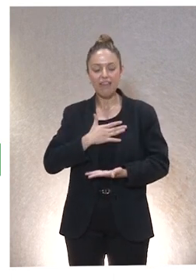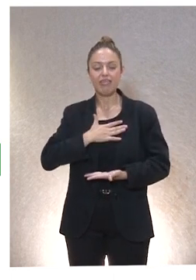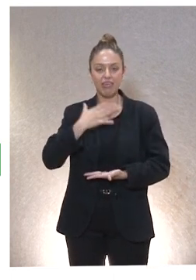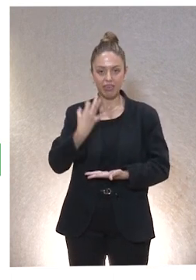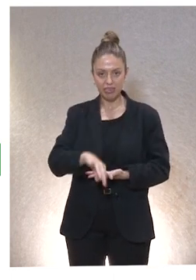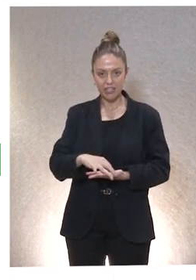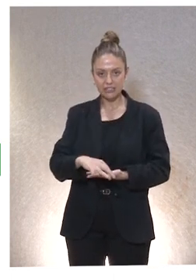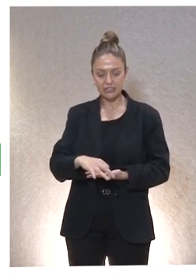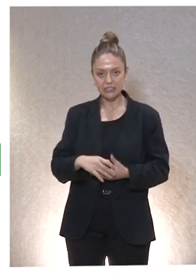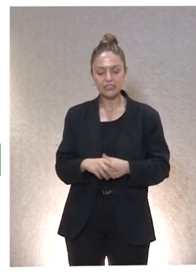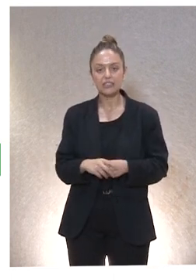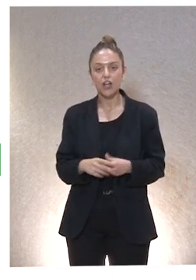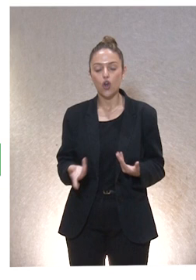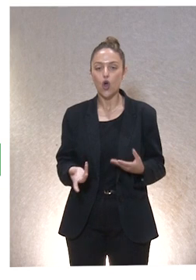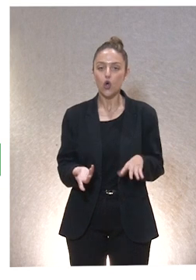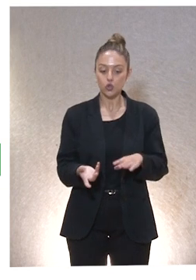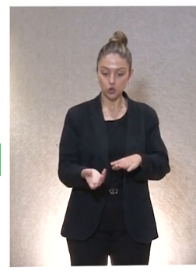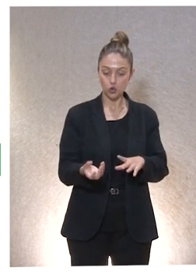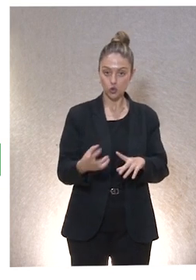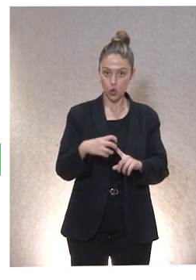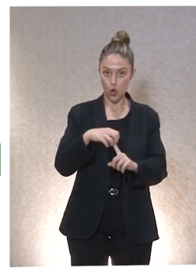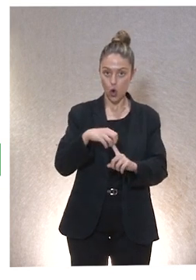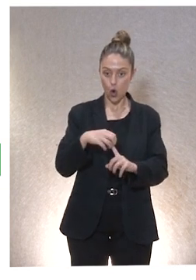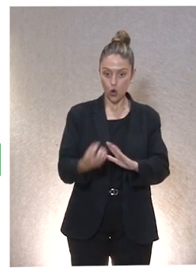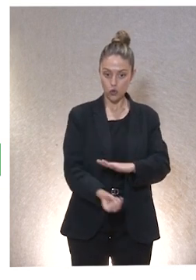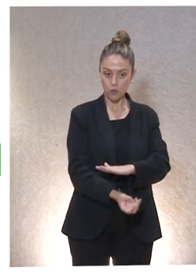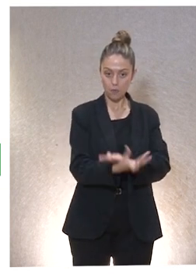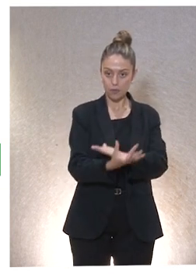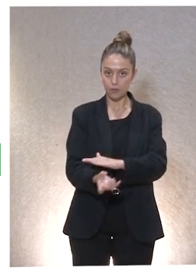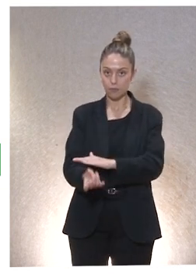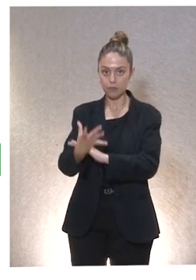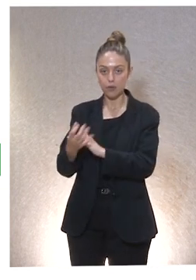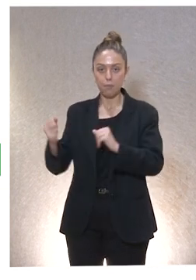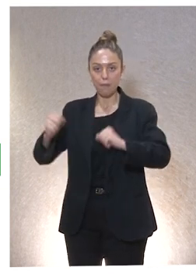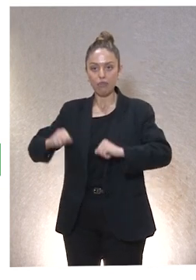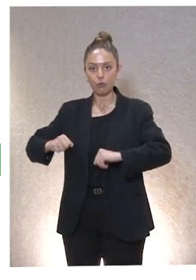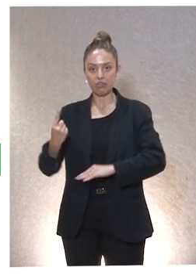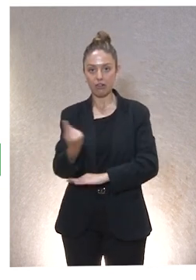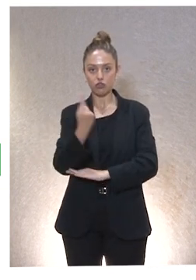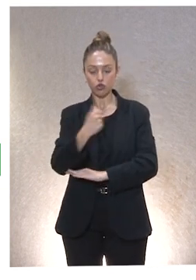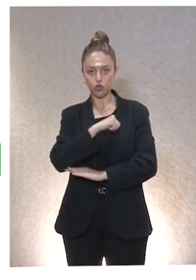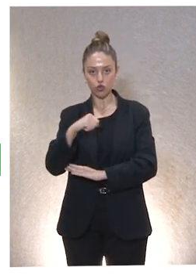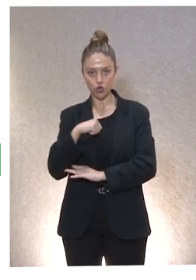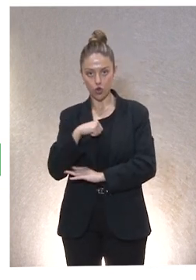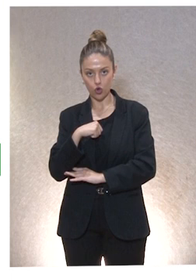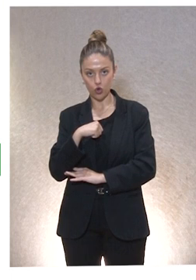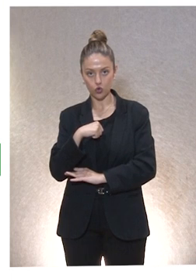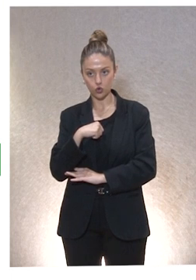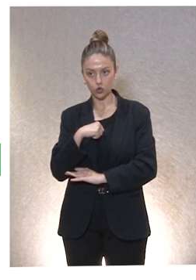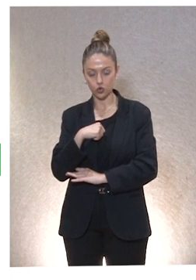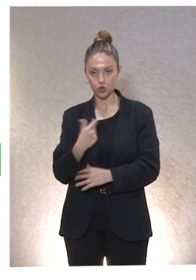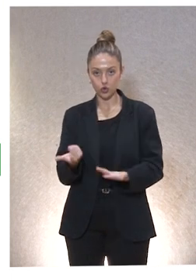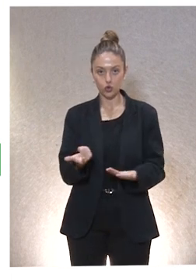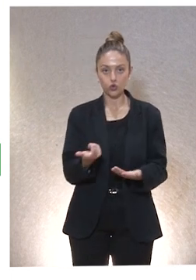llegaran a la plena… O sea, los hongos, como de la nada, llegan a la plena madurez. Dicho sea de paso, para empezar,